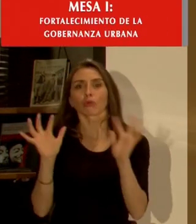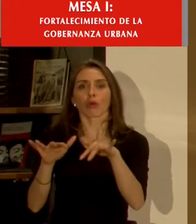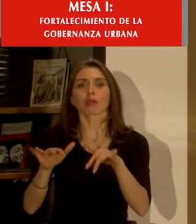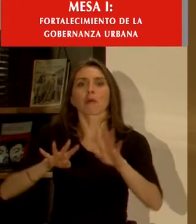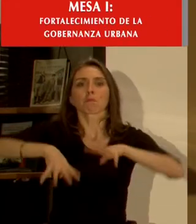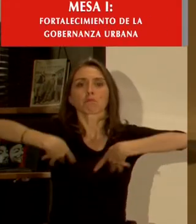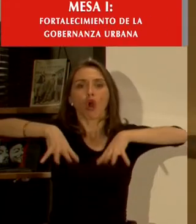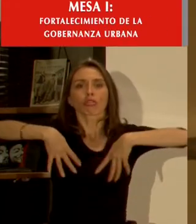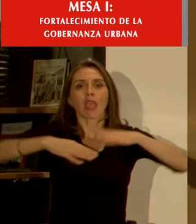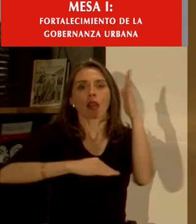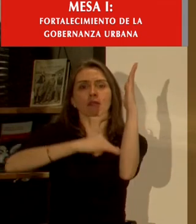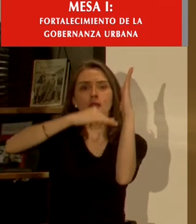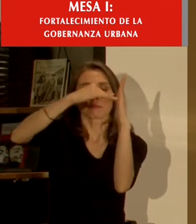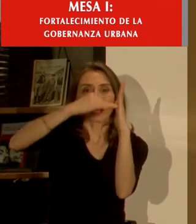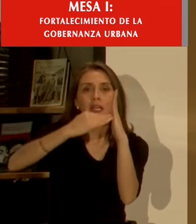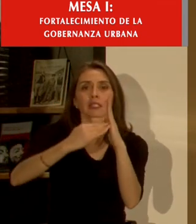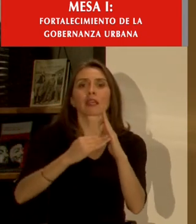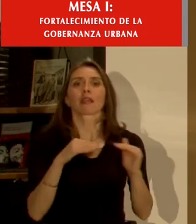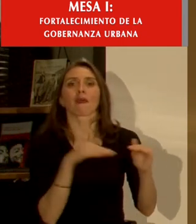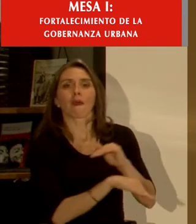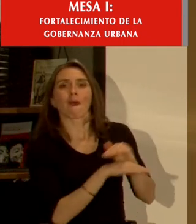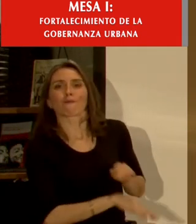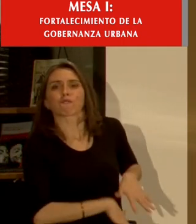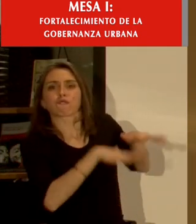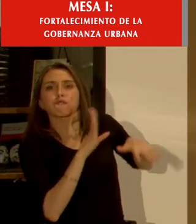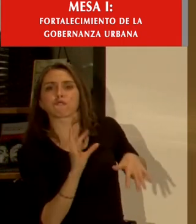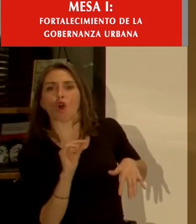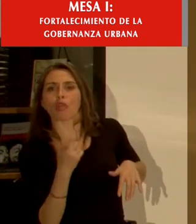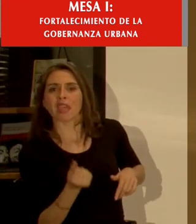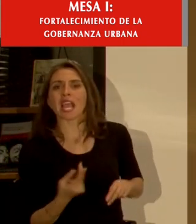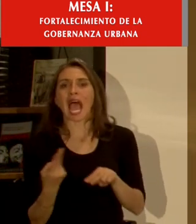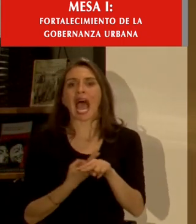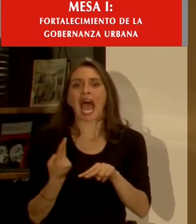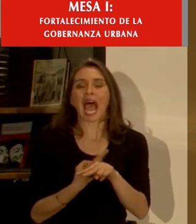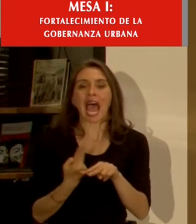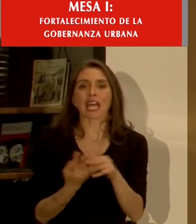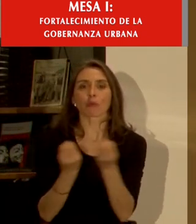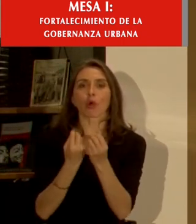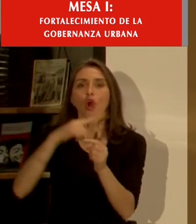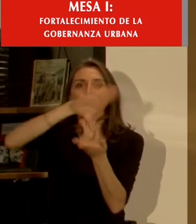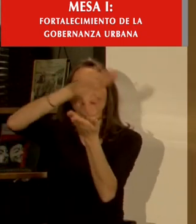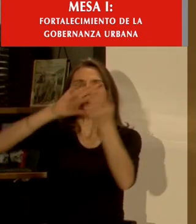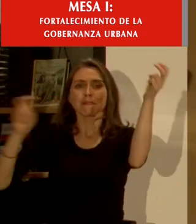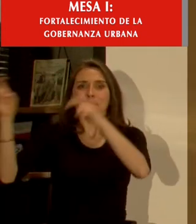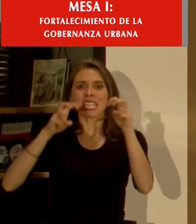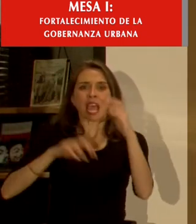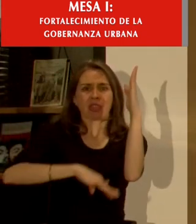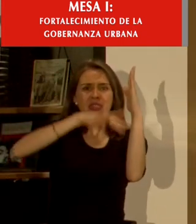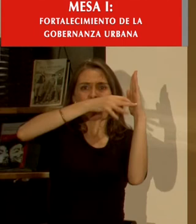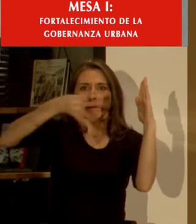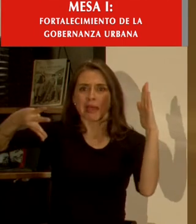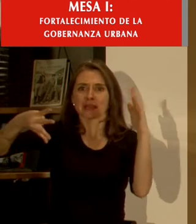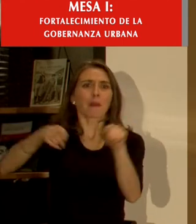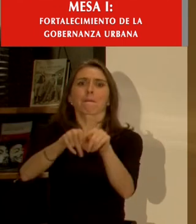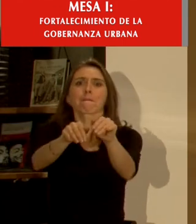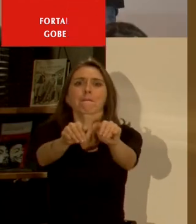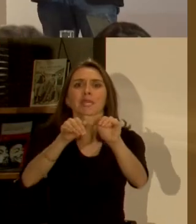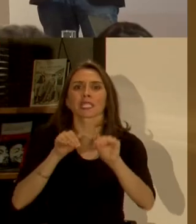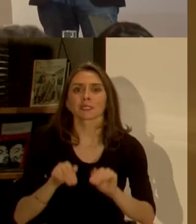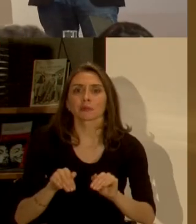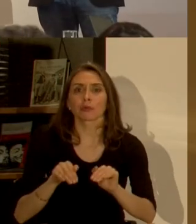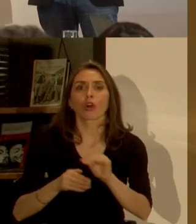informales bodegaje arriendo abusivo inmigrante ya lo estamos viendo que es lo mismo que pasó